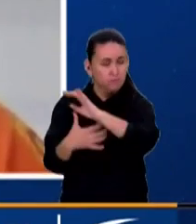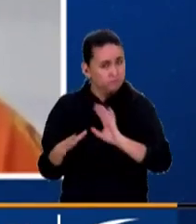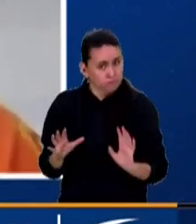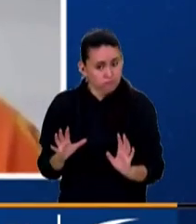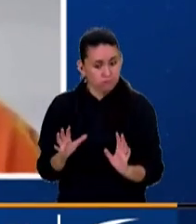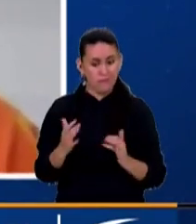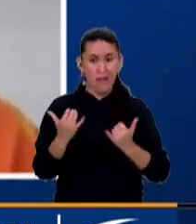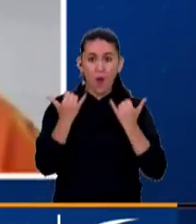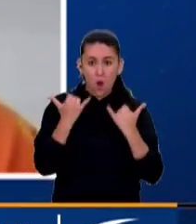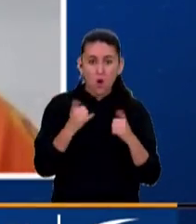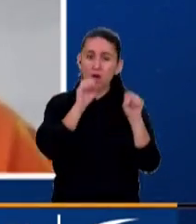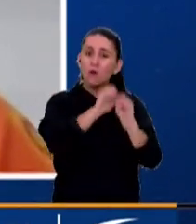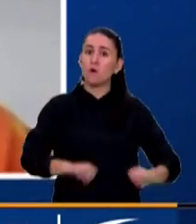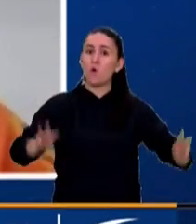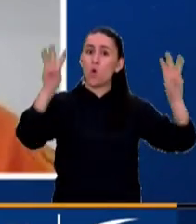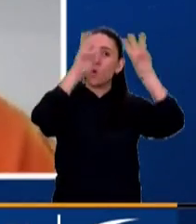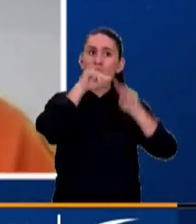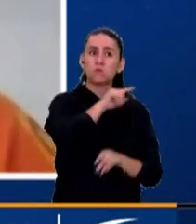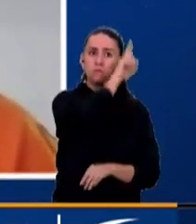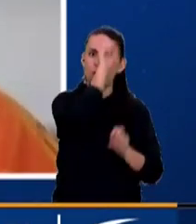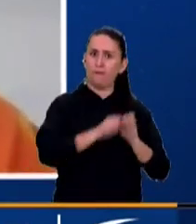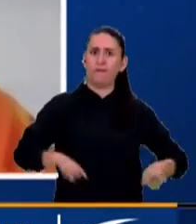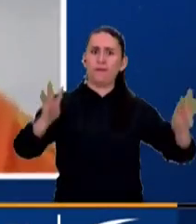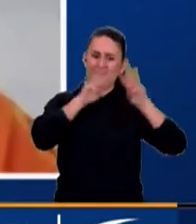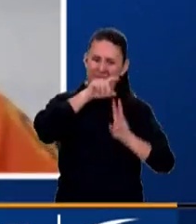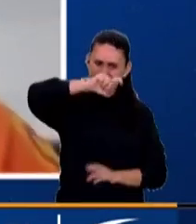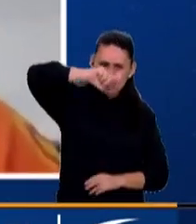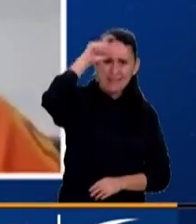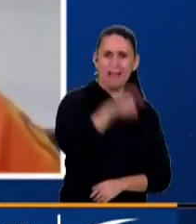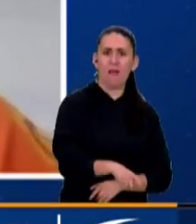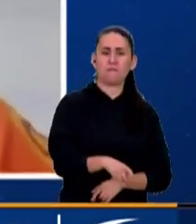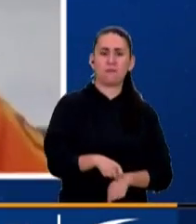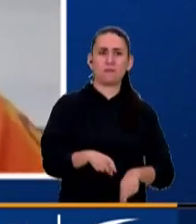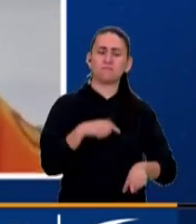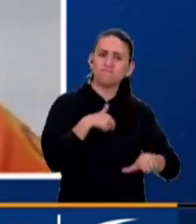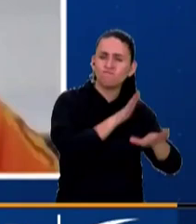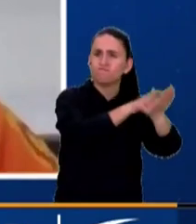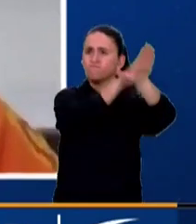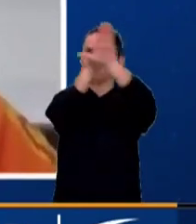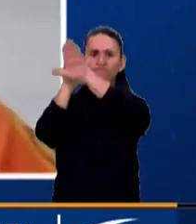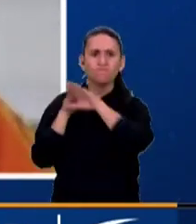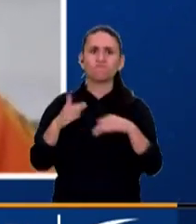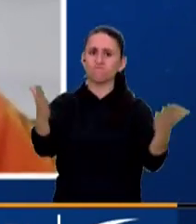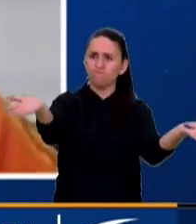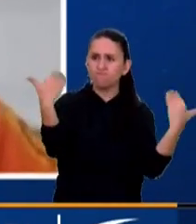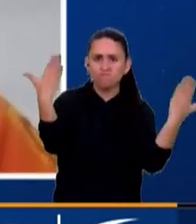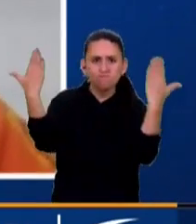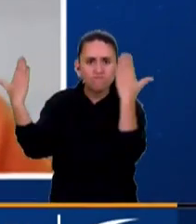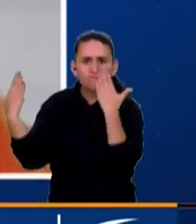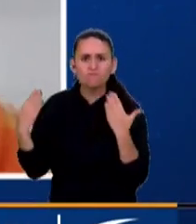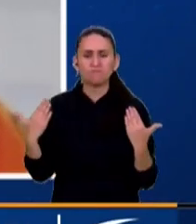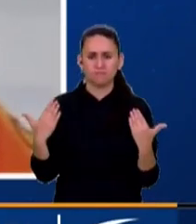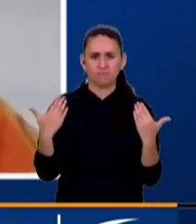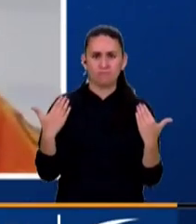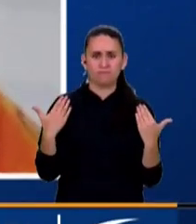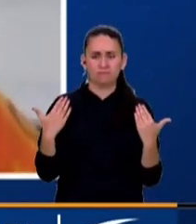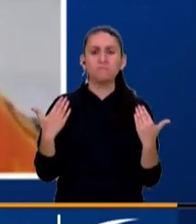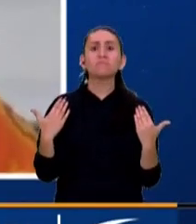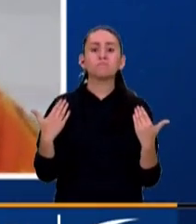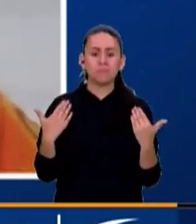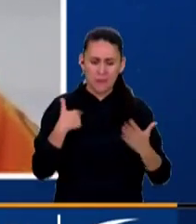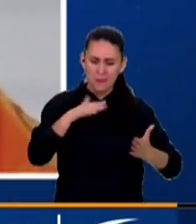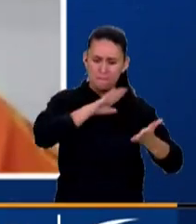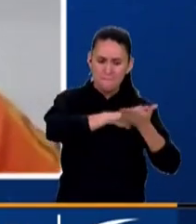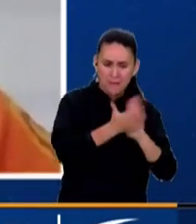que las Naciones Unidas de verdad convoquen los dos planes de